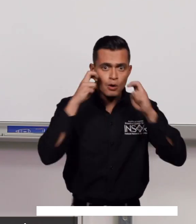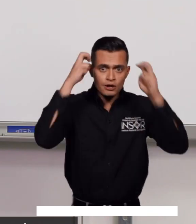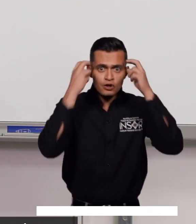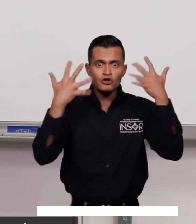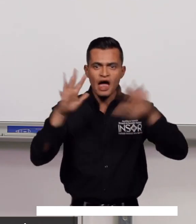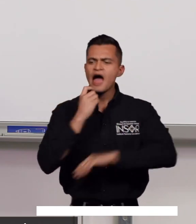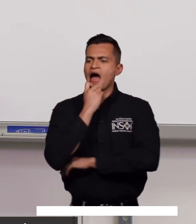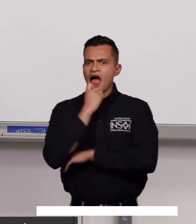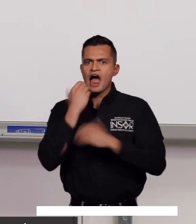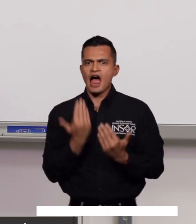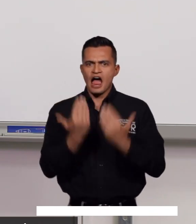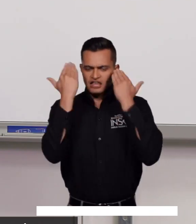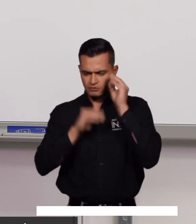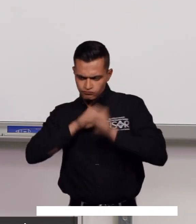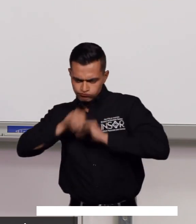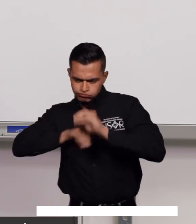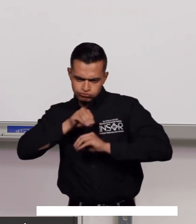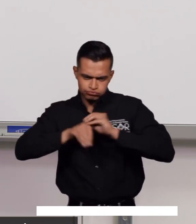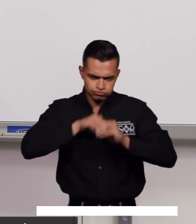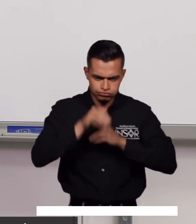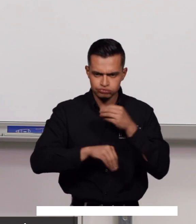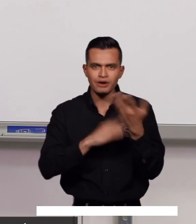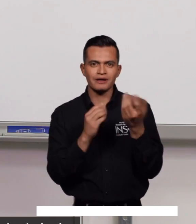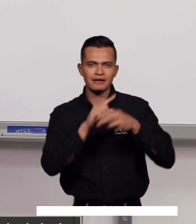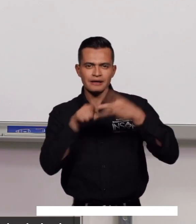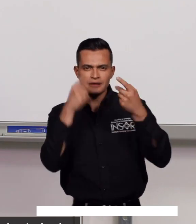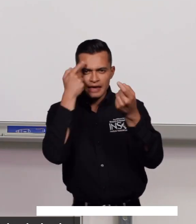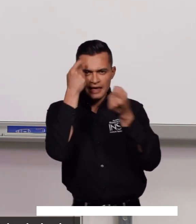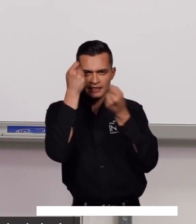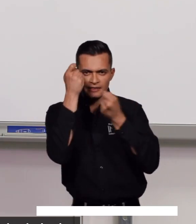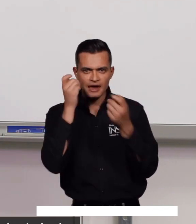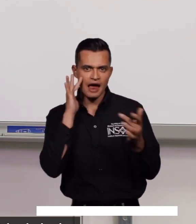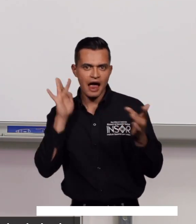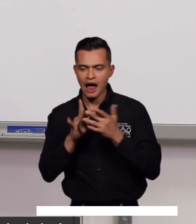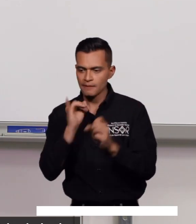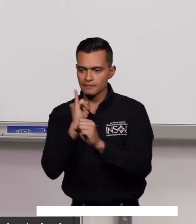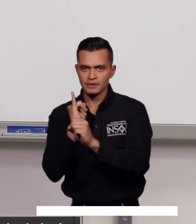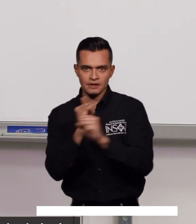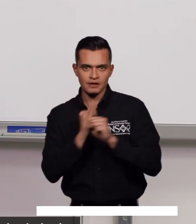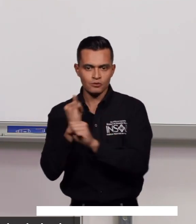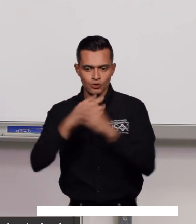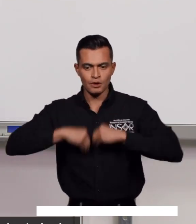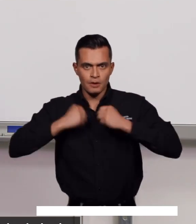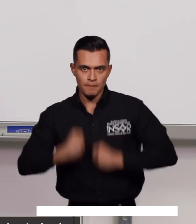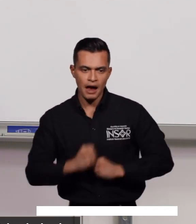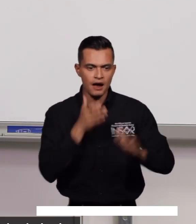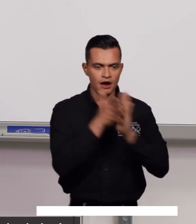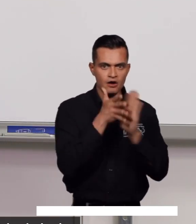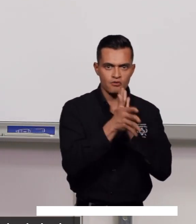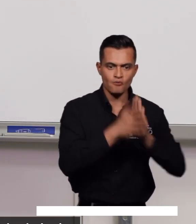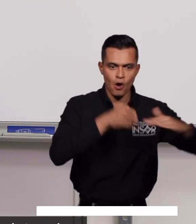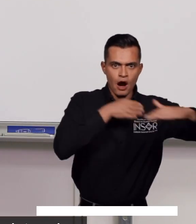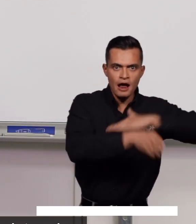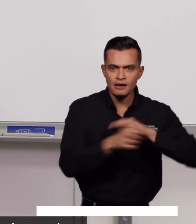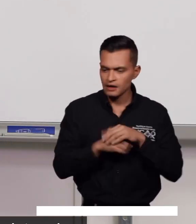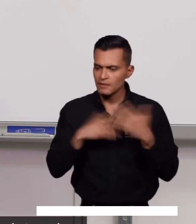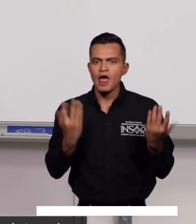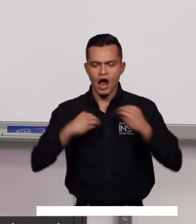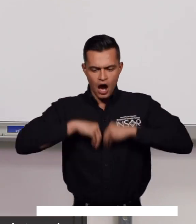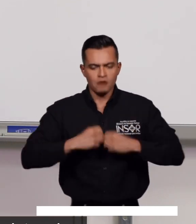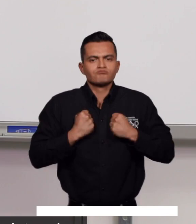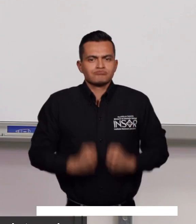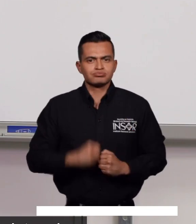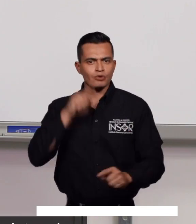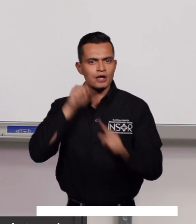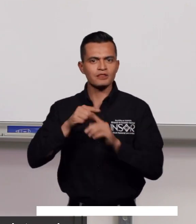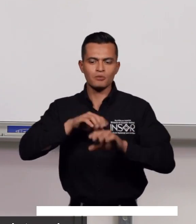podemos irrigar y nutrir cada una de las estrategias de fortalecimiento institucional y de accesibilidad a la información con el fin